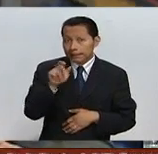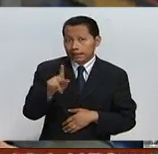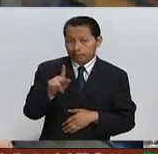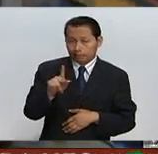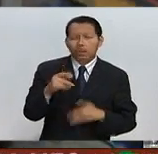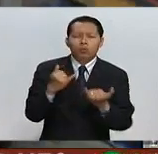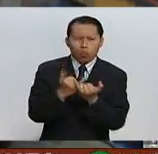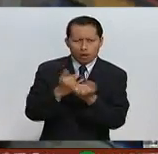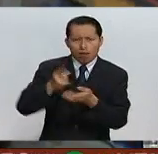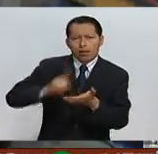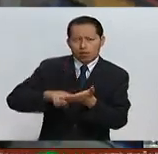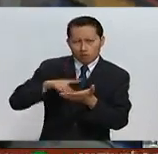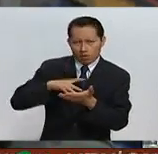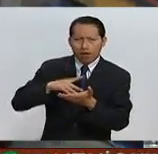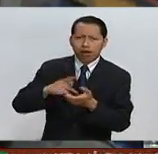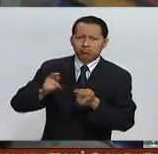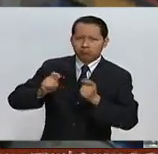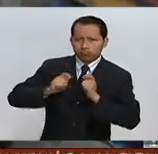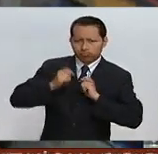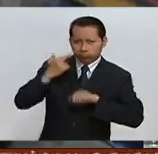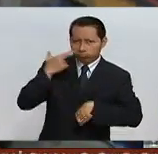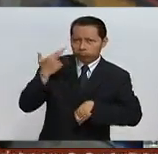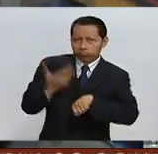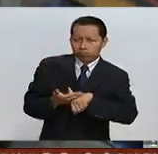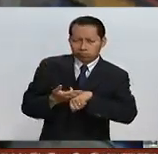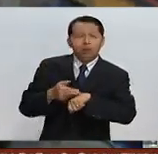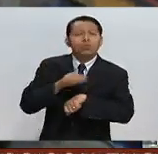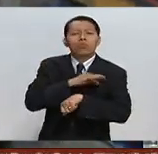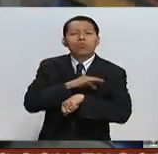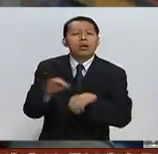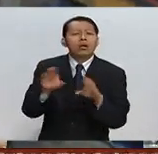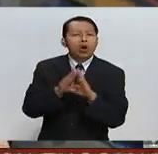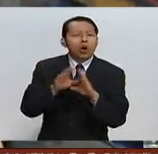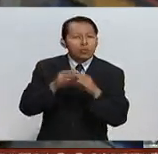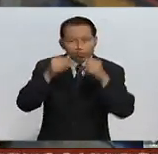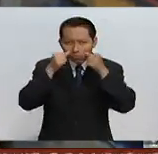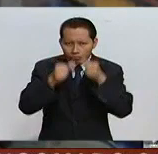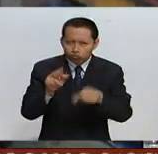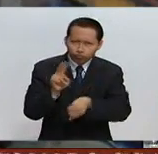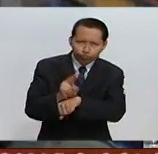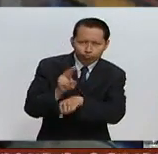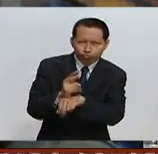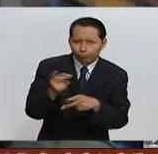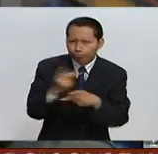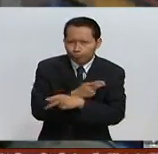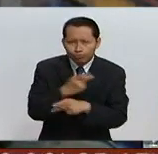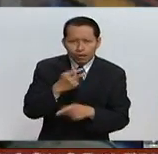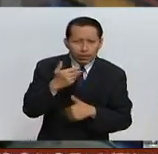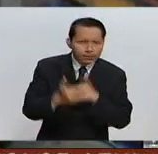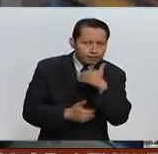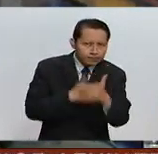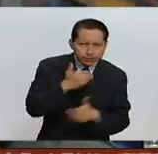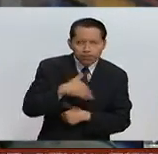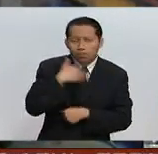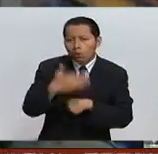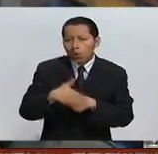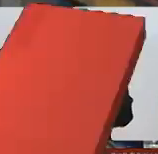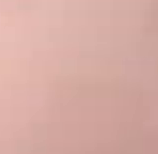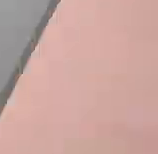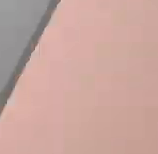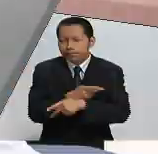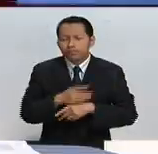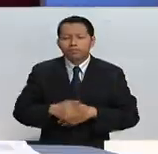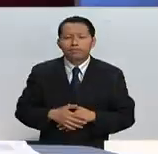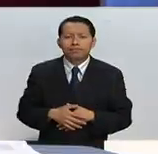desde las atribuciones que tenemos, estaremos muy pendientes dando seguimiento a los próximos acontecimientos.